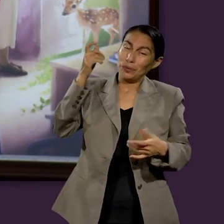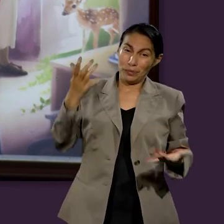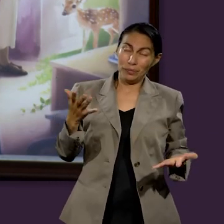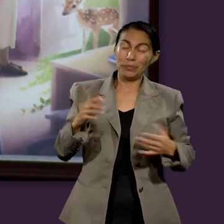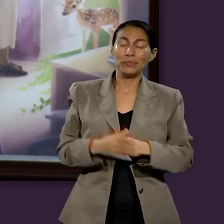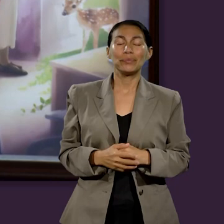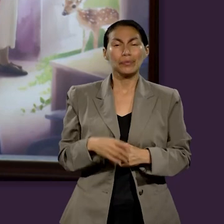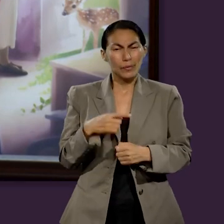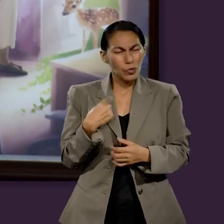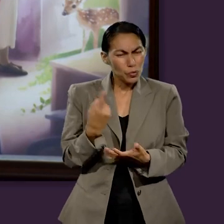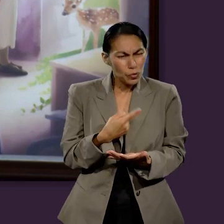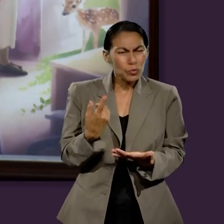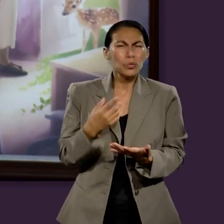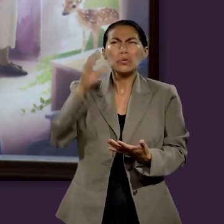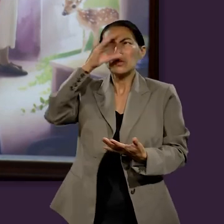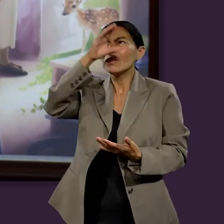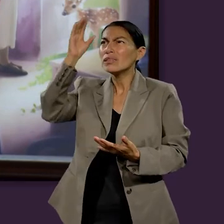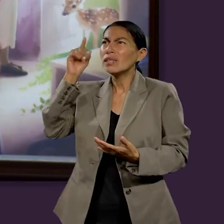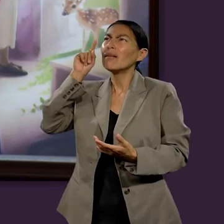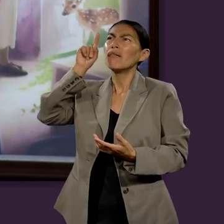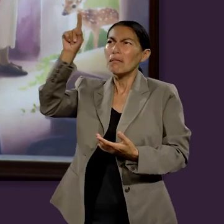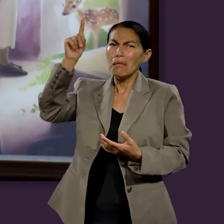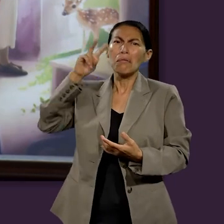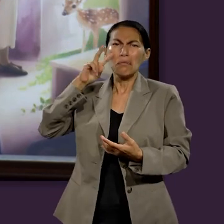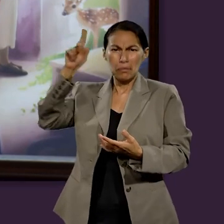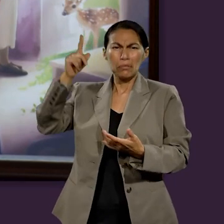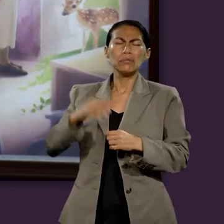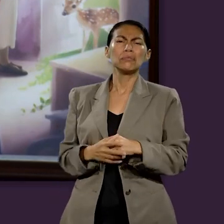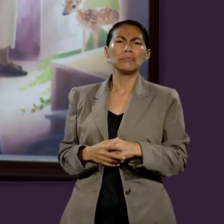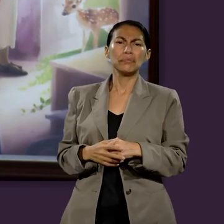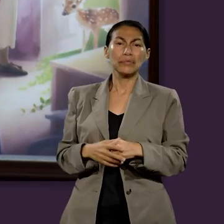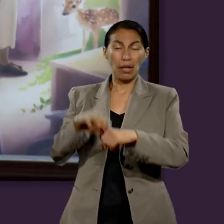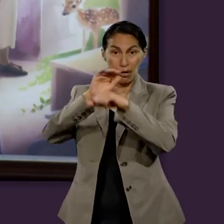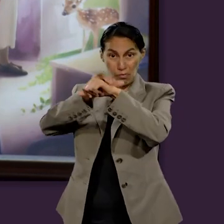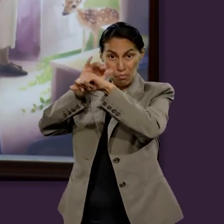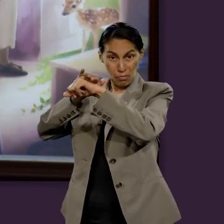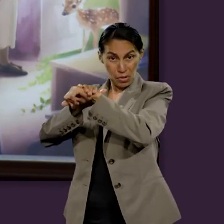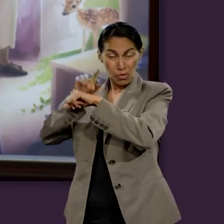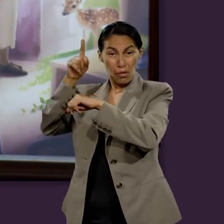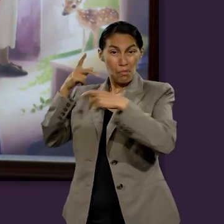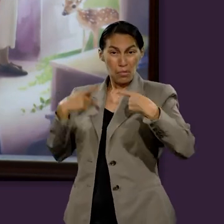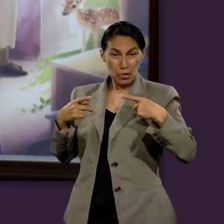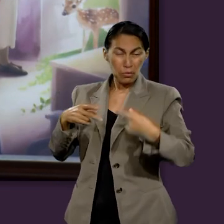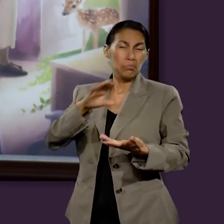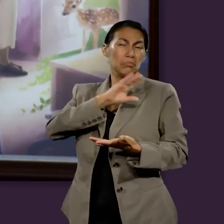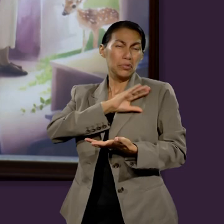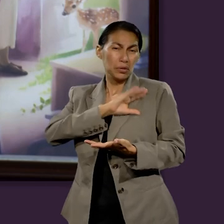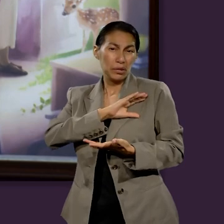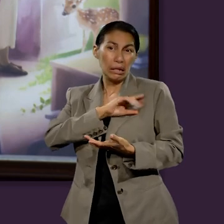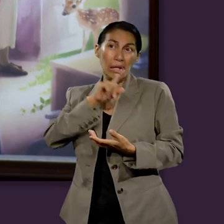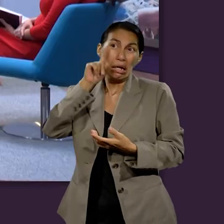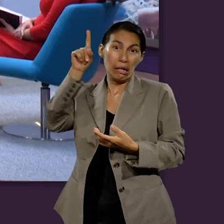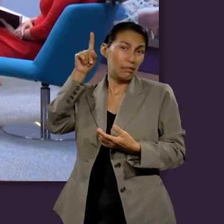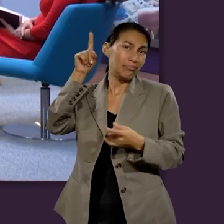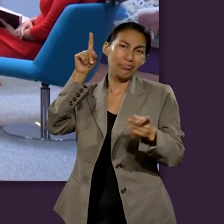de amor y nosotros vamos a estar allá en el cielo, pero vamos a tener amigos, vamos a tener seres